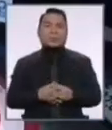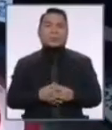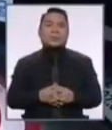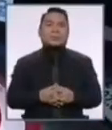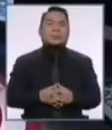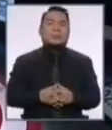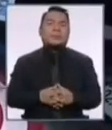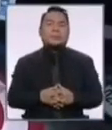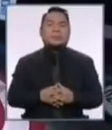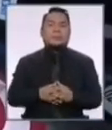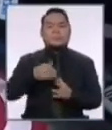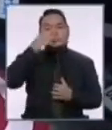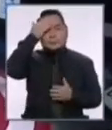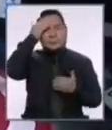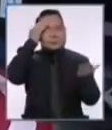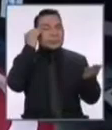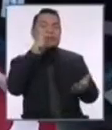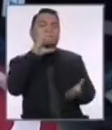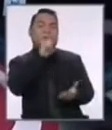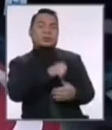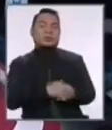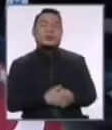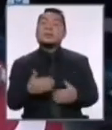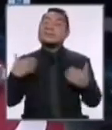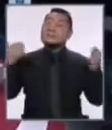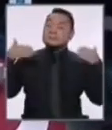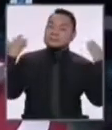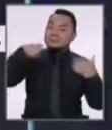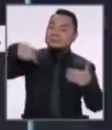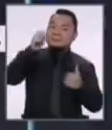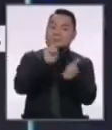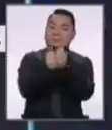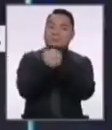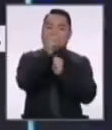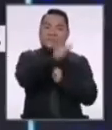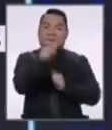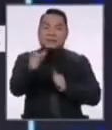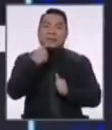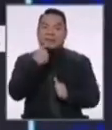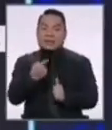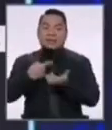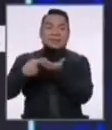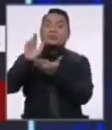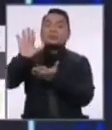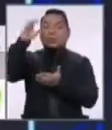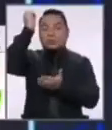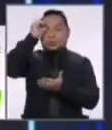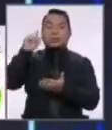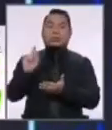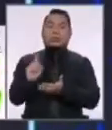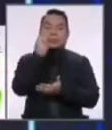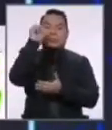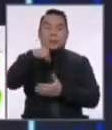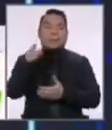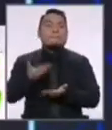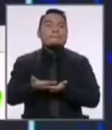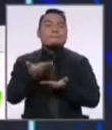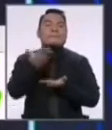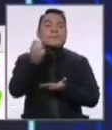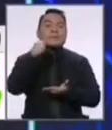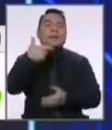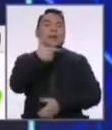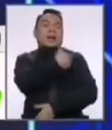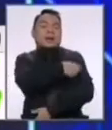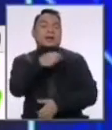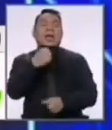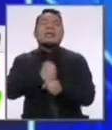Tiempo. Vamos con Verónica Mendoza. Me alegra mucho que varios candidatos estén replanteando su posición original que proponía hacer de la